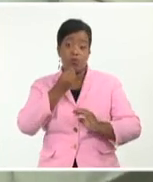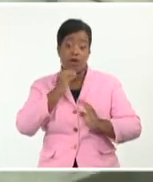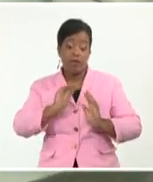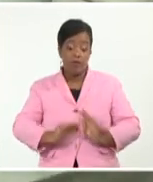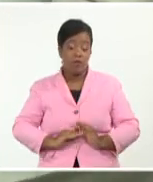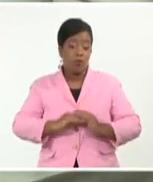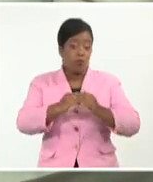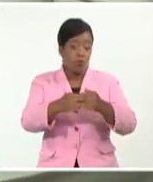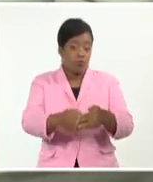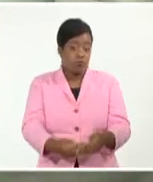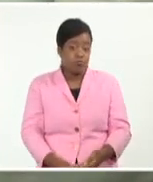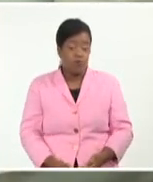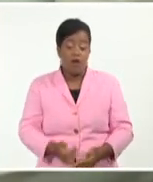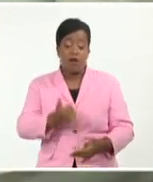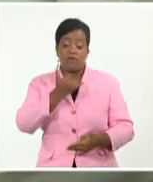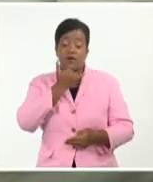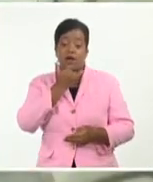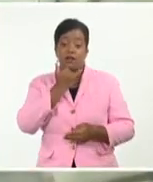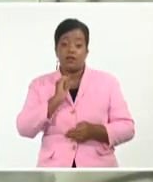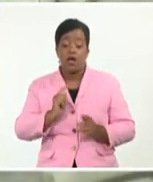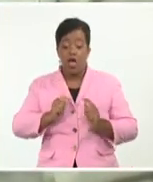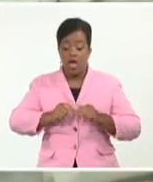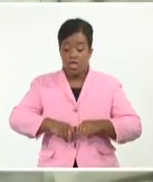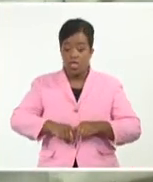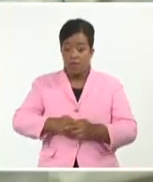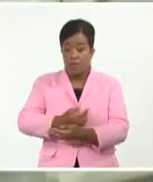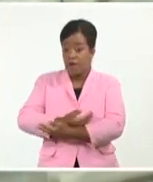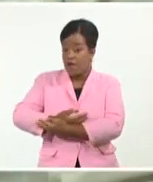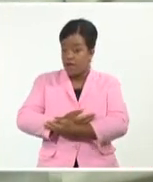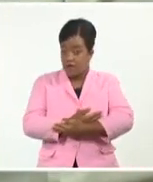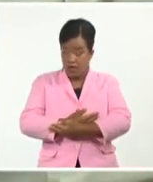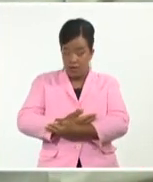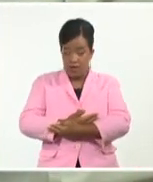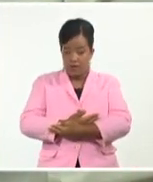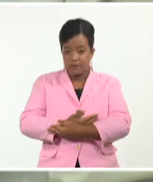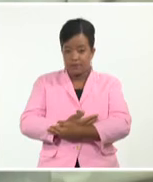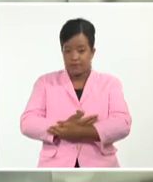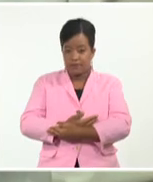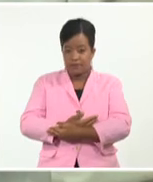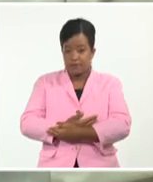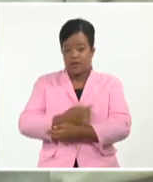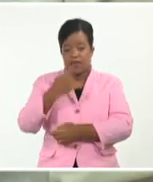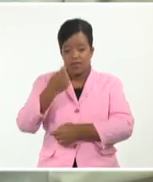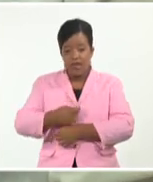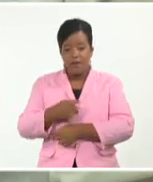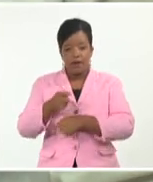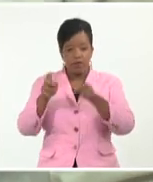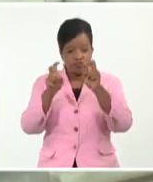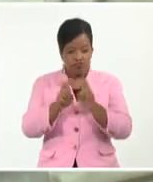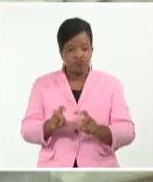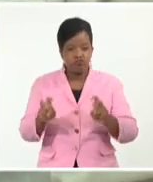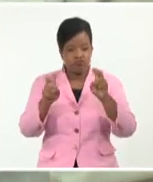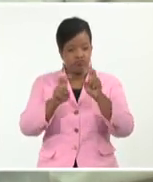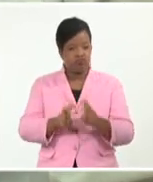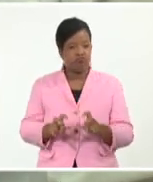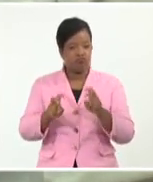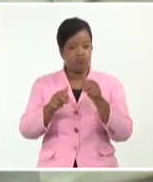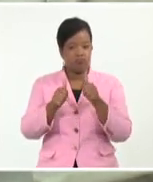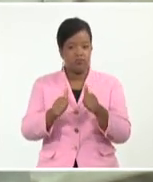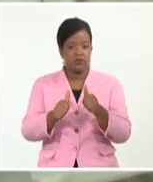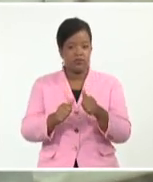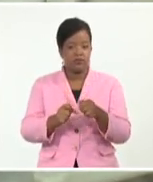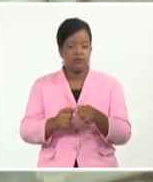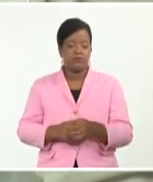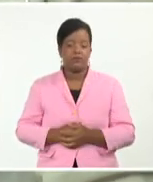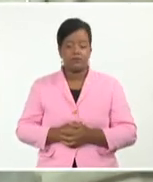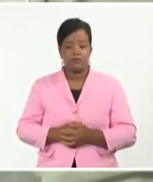sobre la formación del feto, y que además se produce algún beneficio a la hora de vacunar a una madre porque se le transfieran